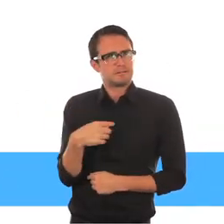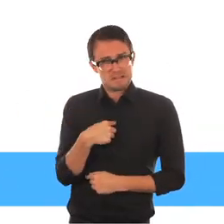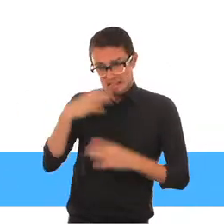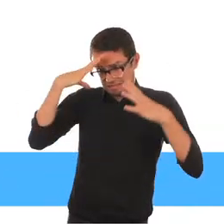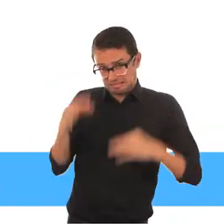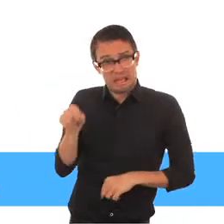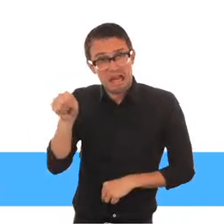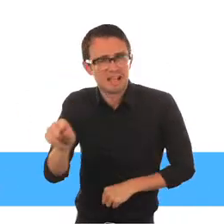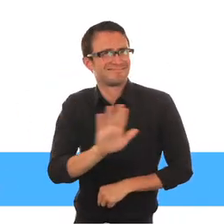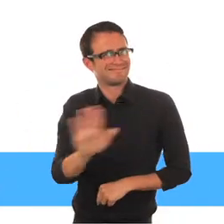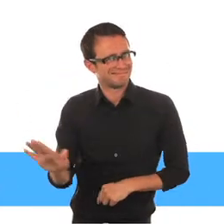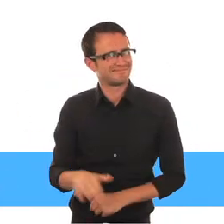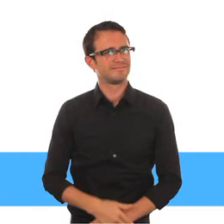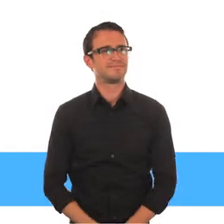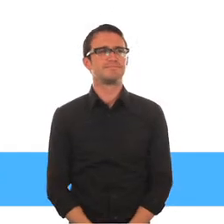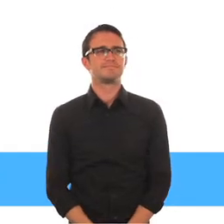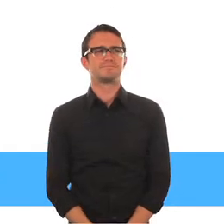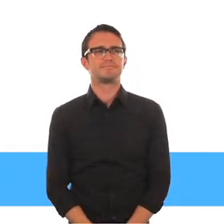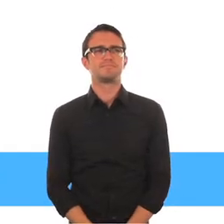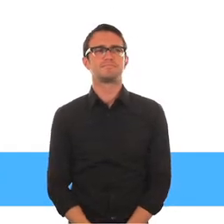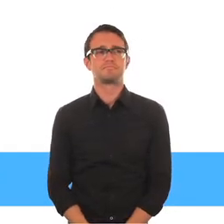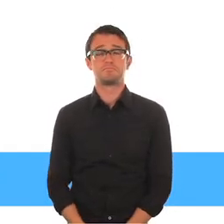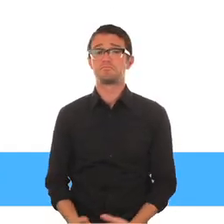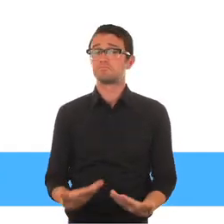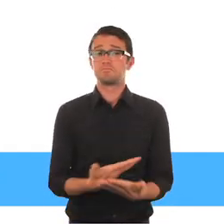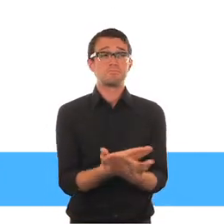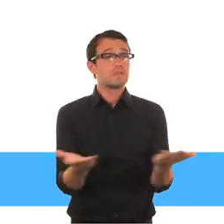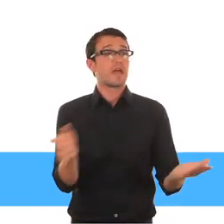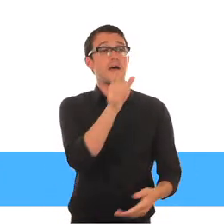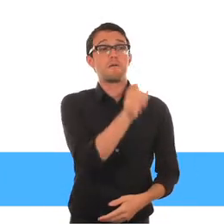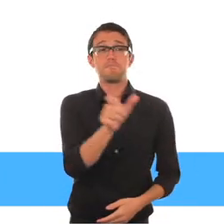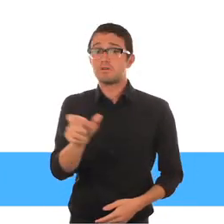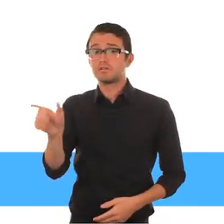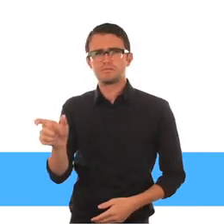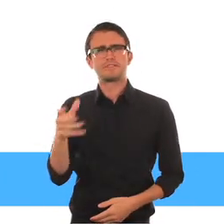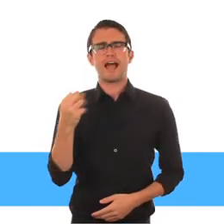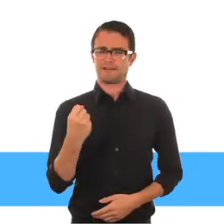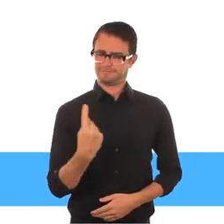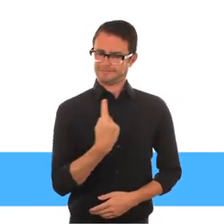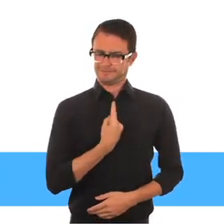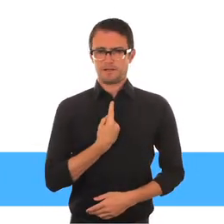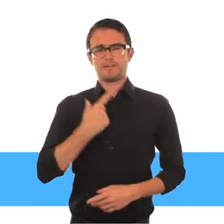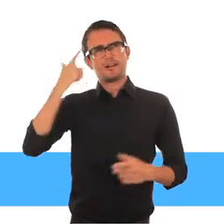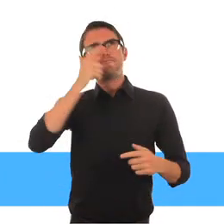ella. Sin embargo, como para cualquier persona, la autonomía para tomar decisiones y hacer elecciones es un derecho para ellas. Solo de él es la